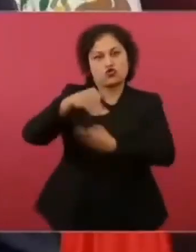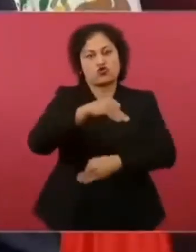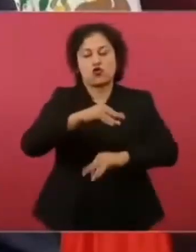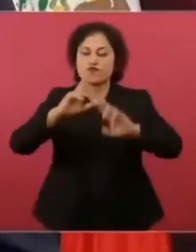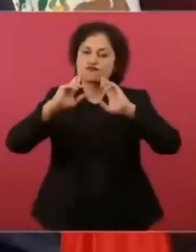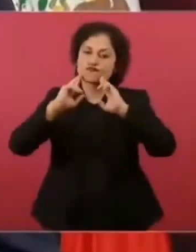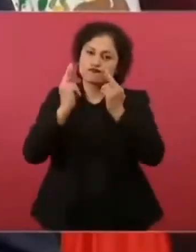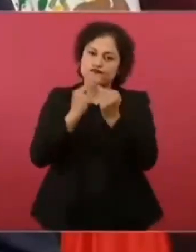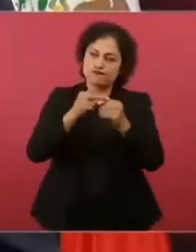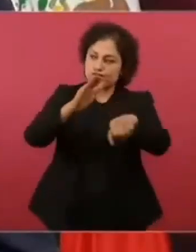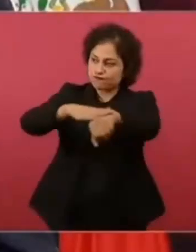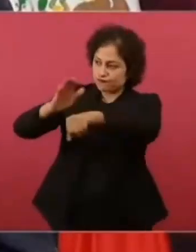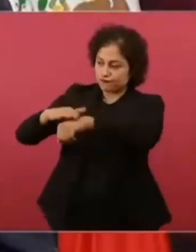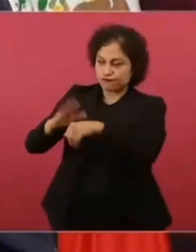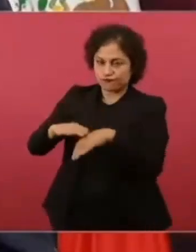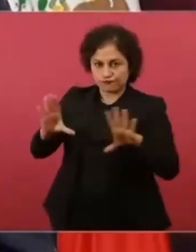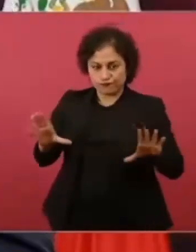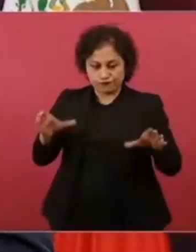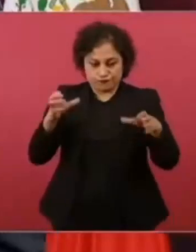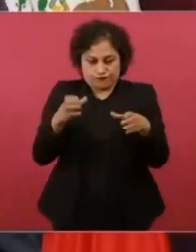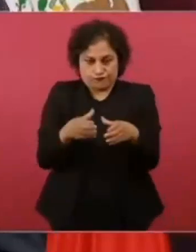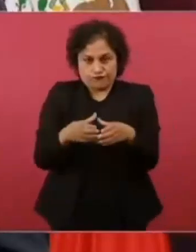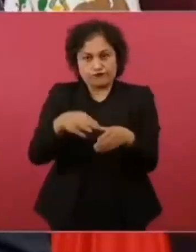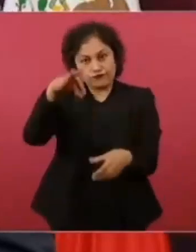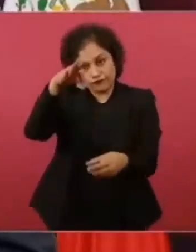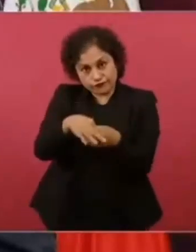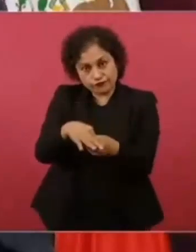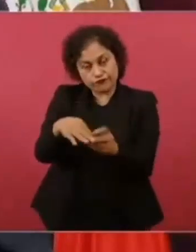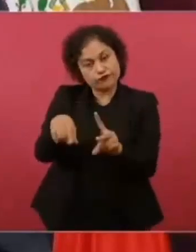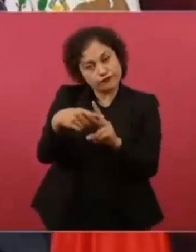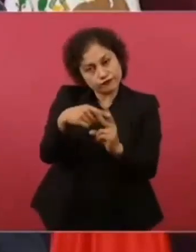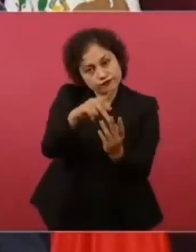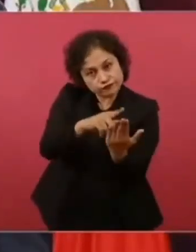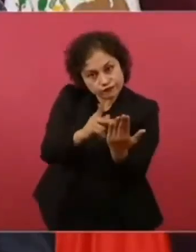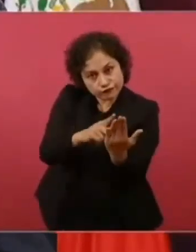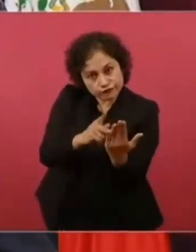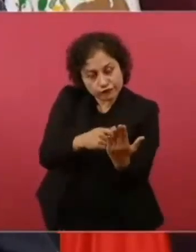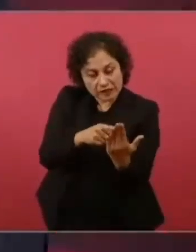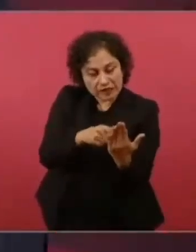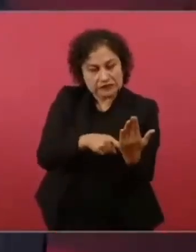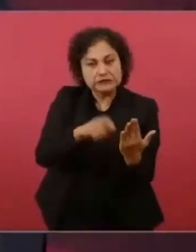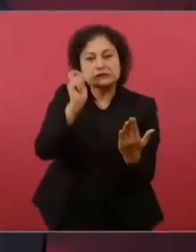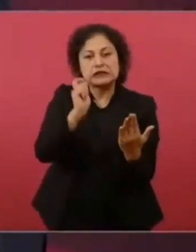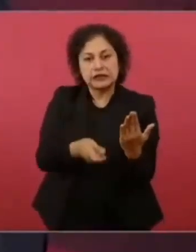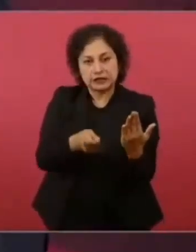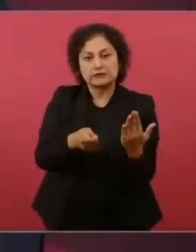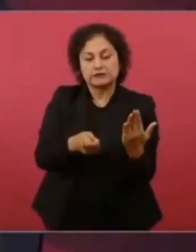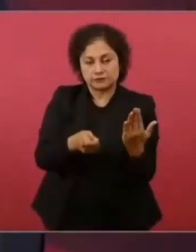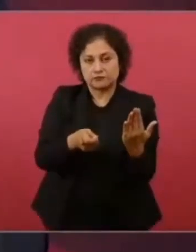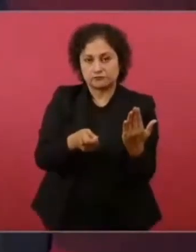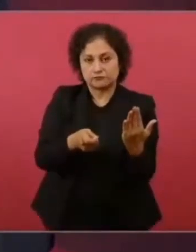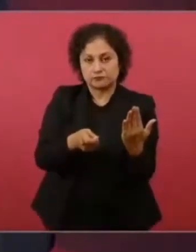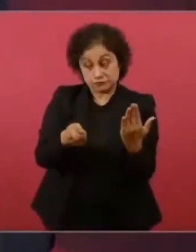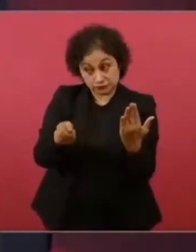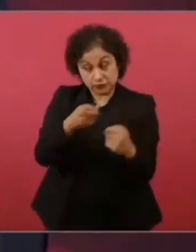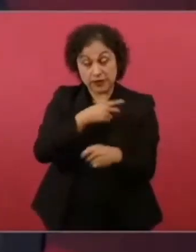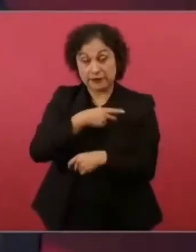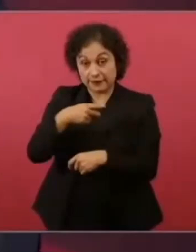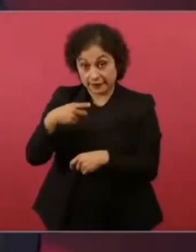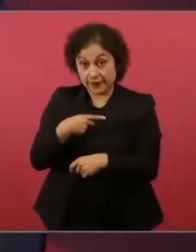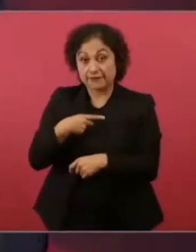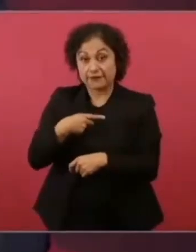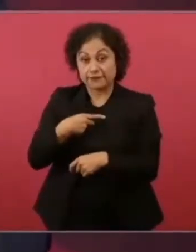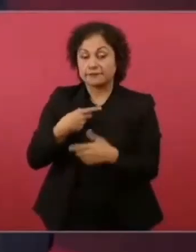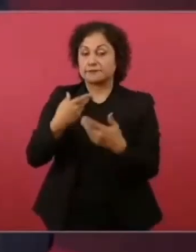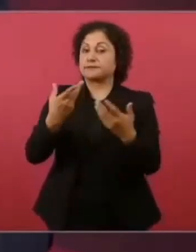trabajadores los que deciden, y siempre hemos cumplido con lo que los